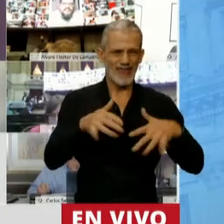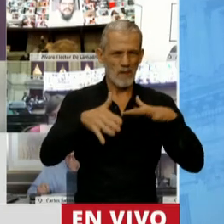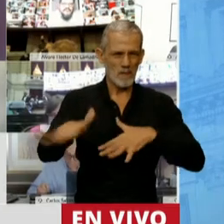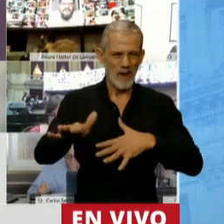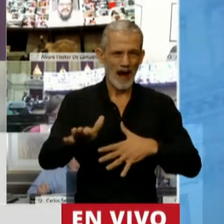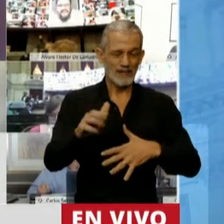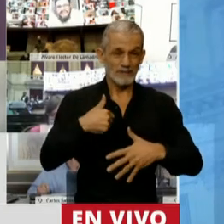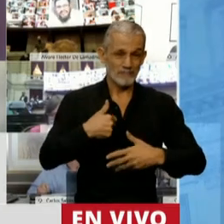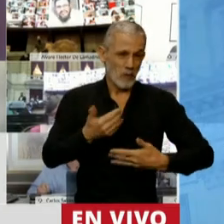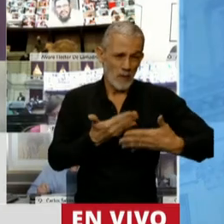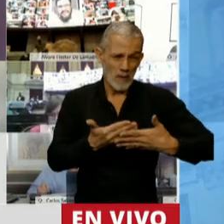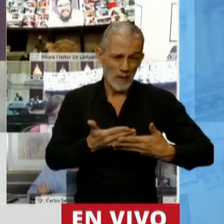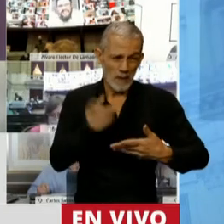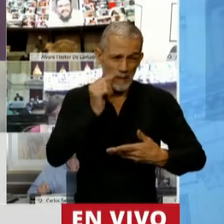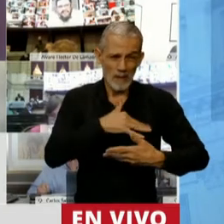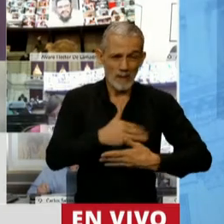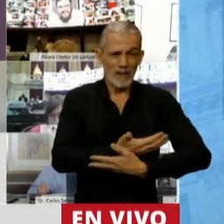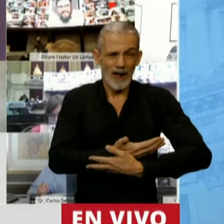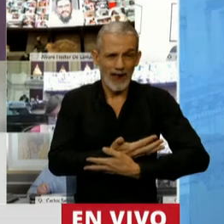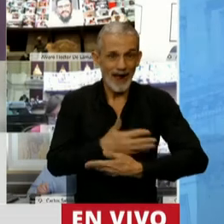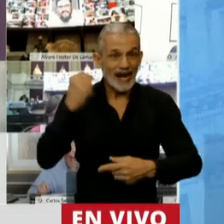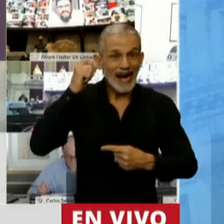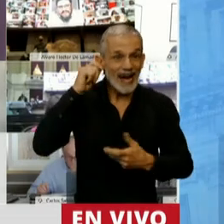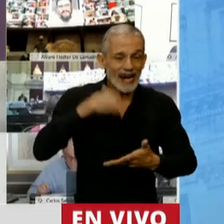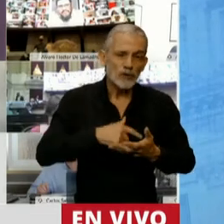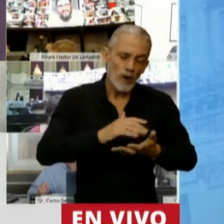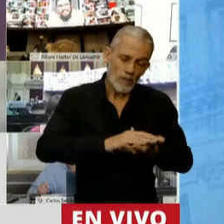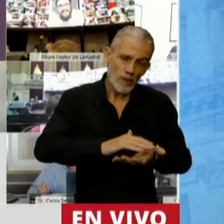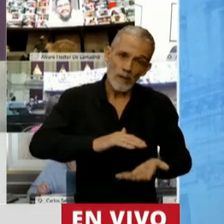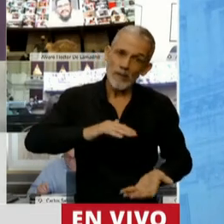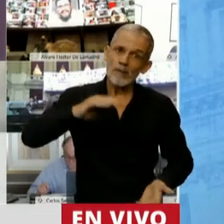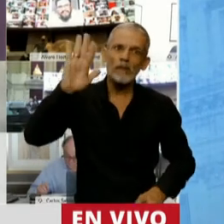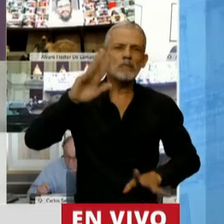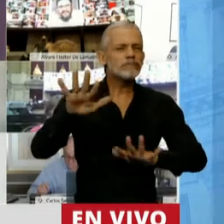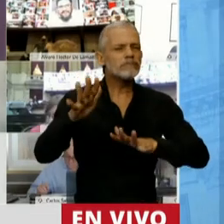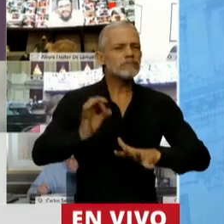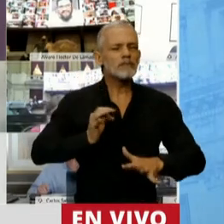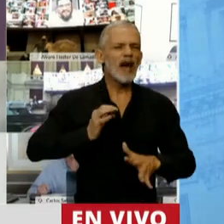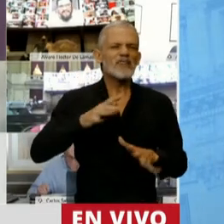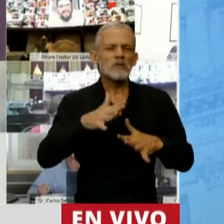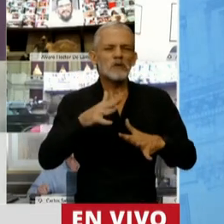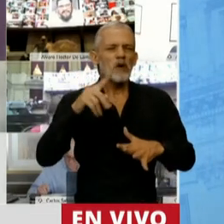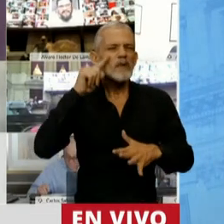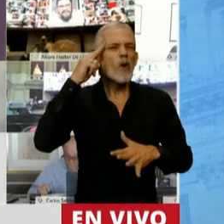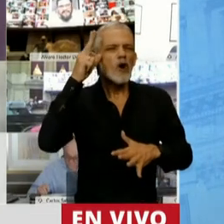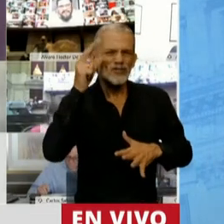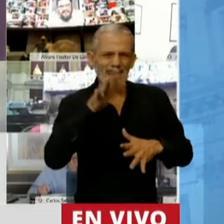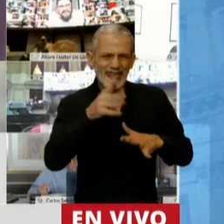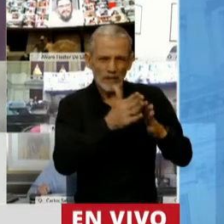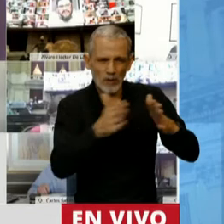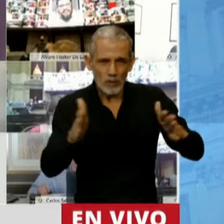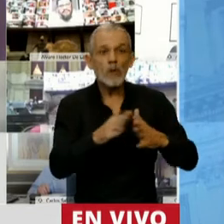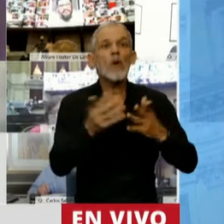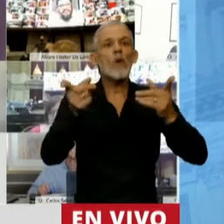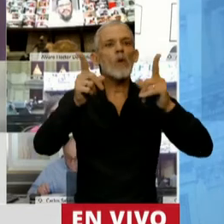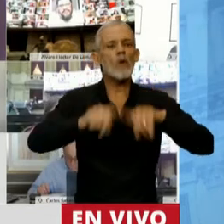Esa generación que fue creciendo y que tuvo la esperanza ya por los fines de los años 80, con la